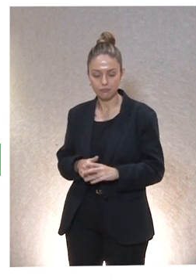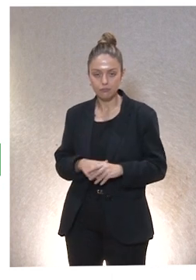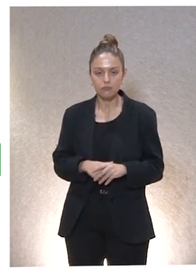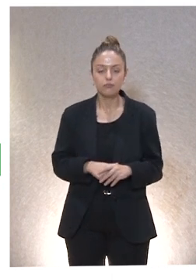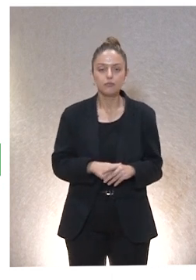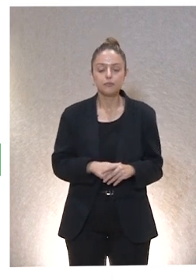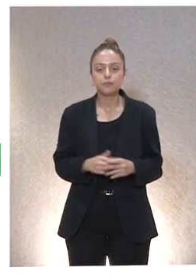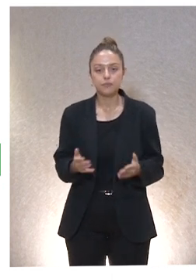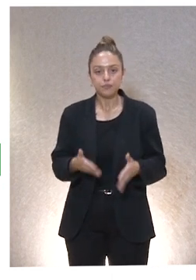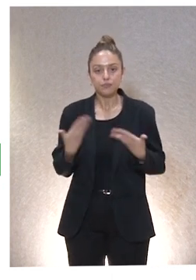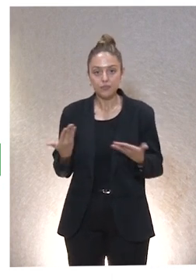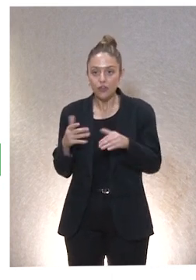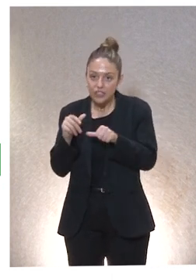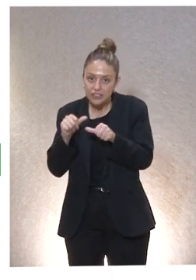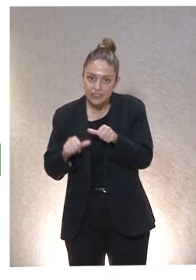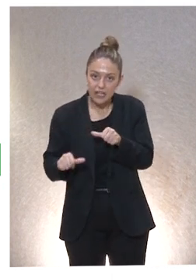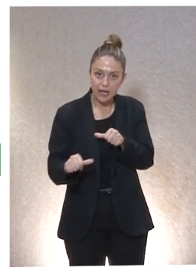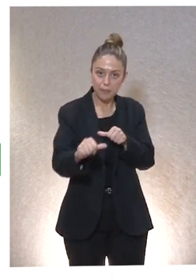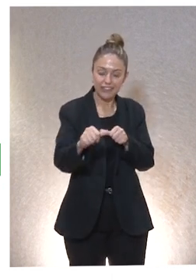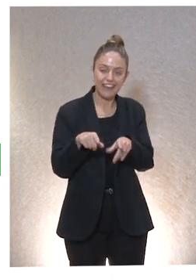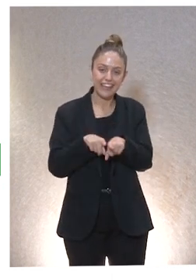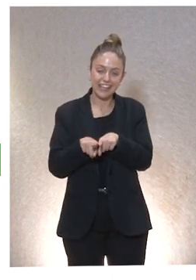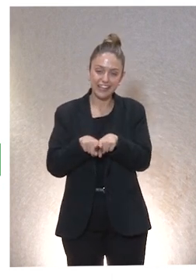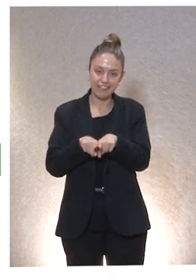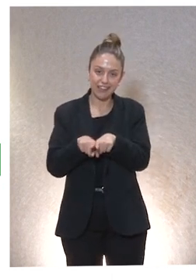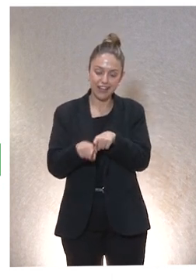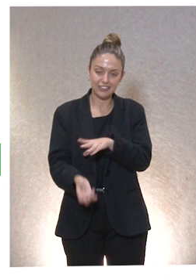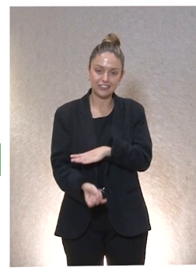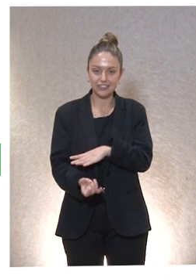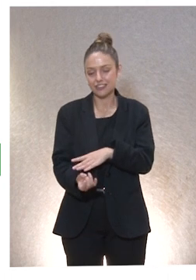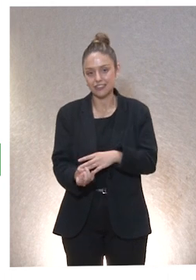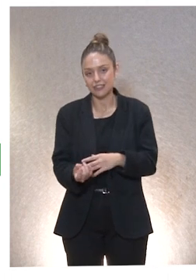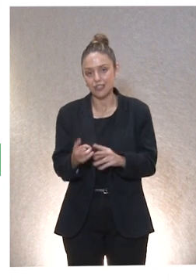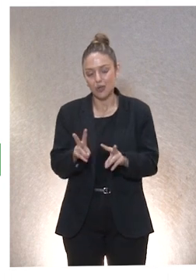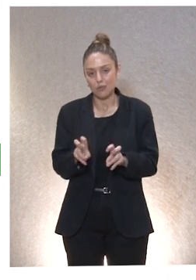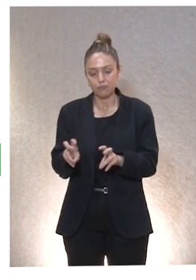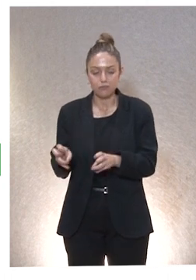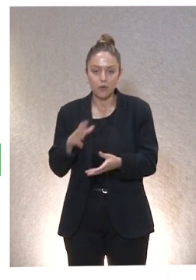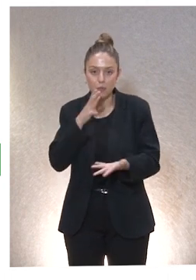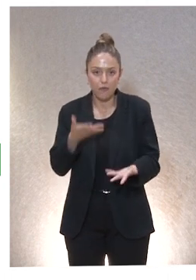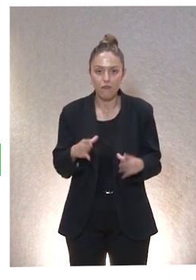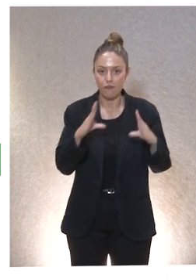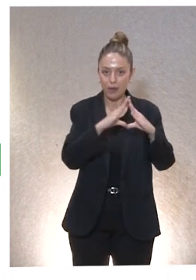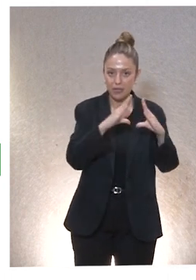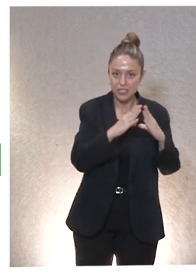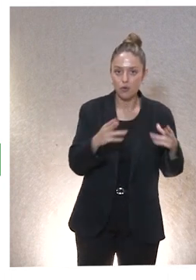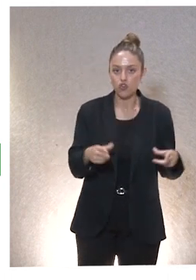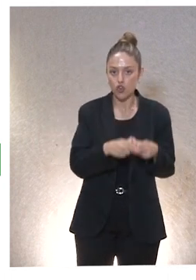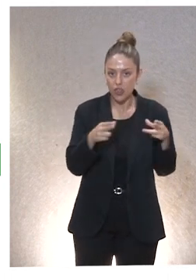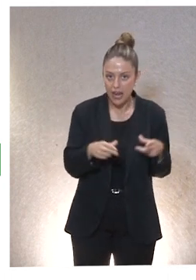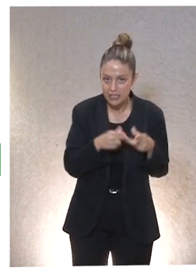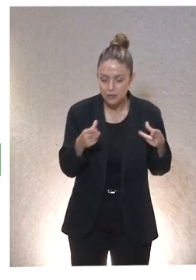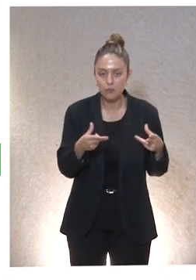Y entonces, a partir de ahí aparecen las primeras críticas que van creciendo de tono con toda razón. Feminismo, socialismo,